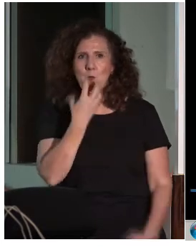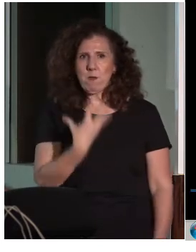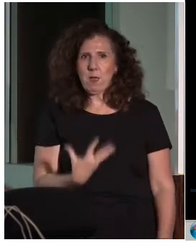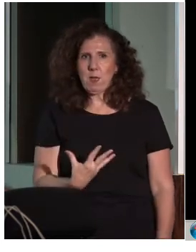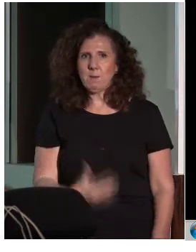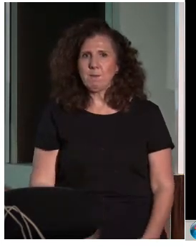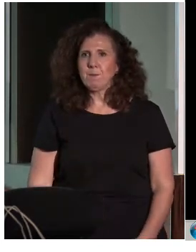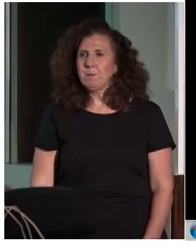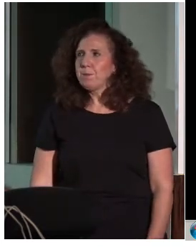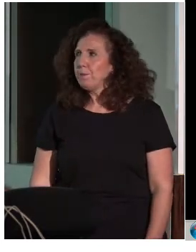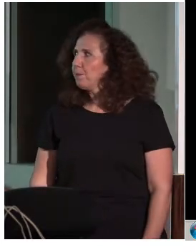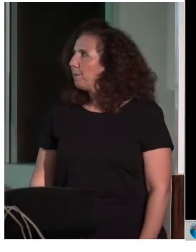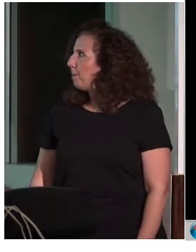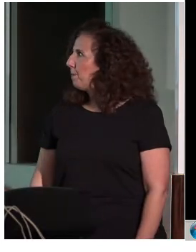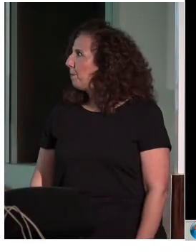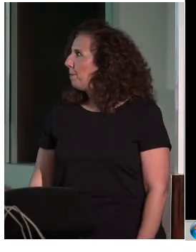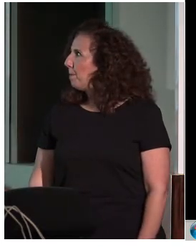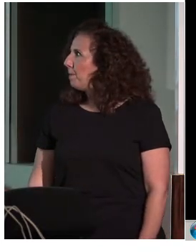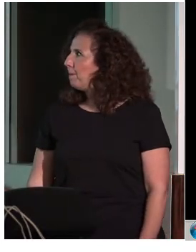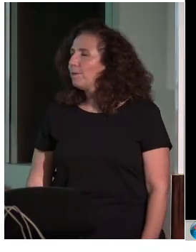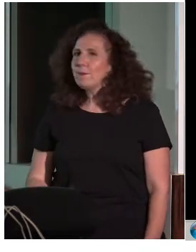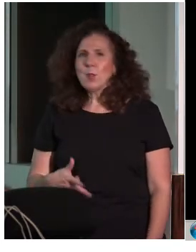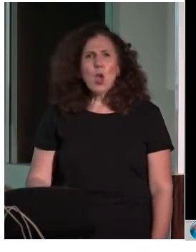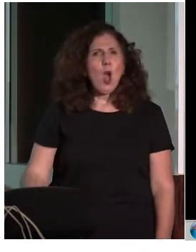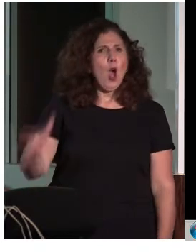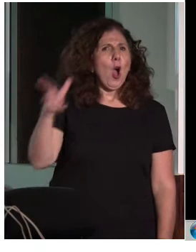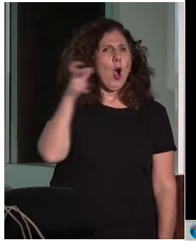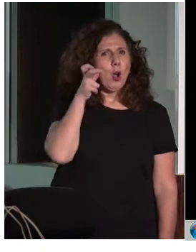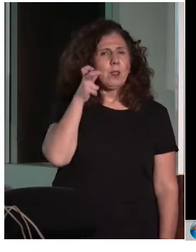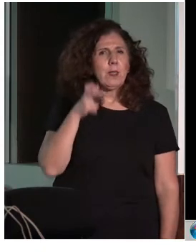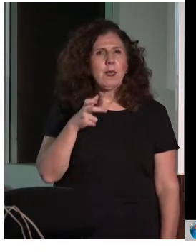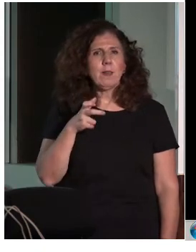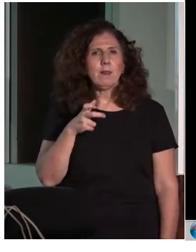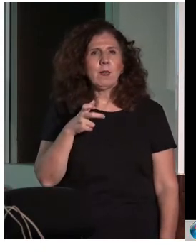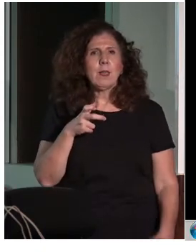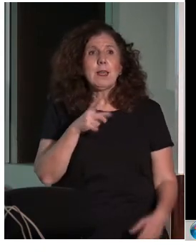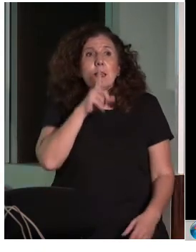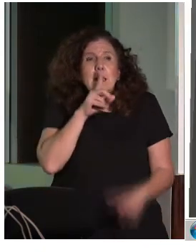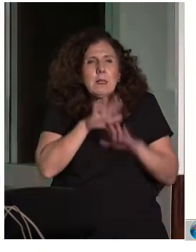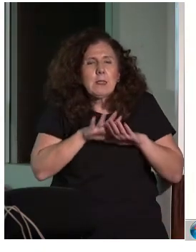¡Oye! Llenemos de vida el silencio.